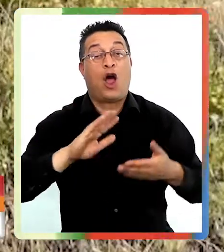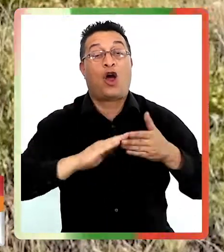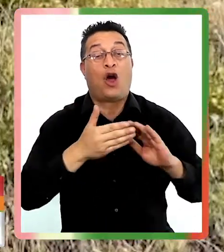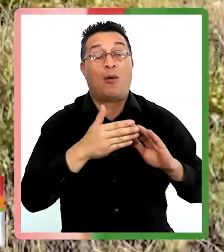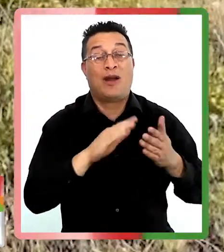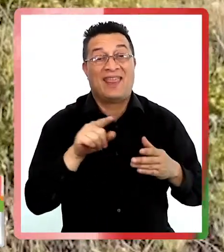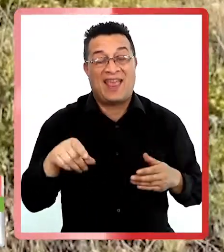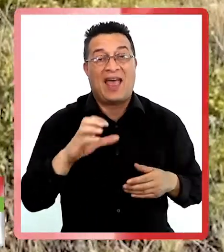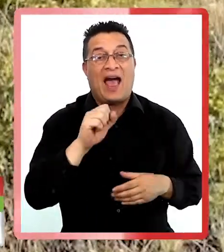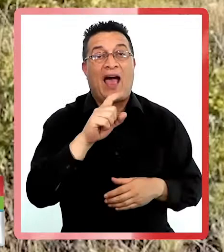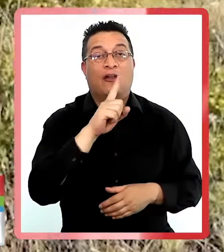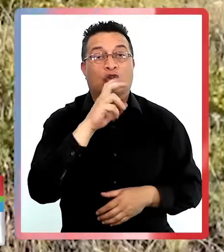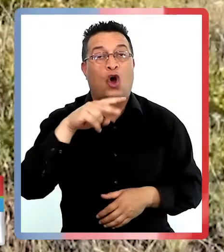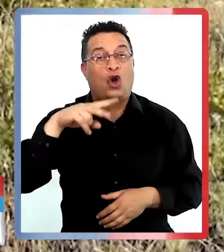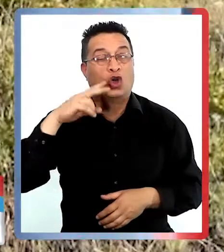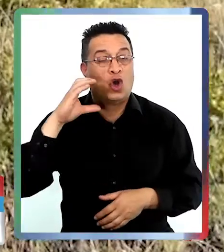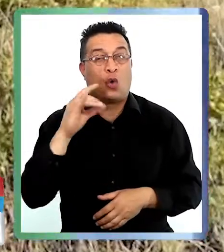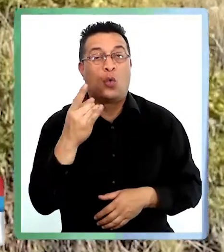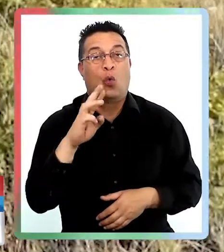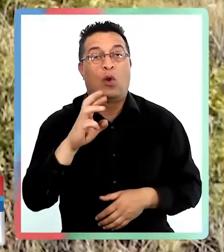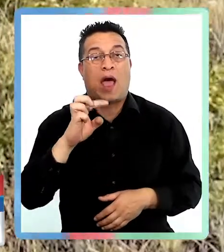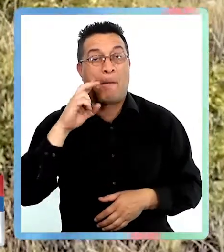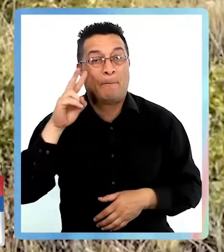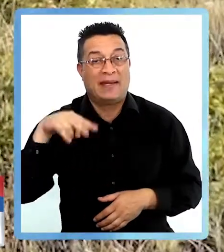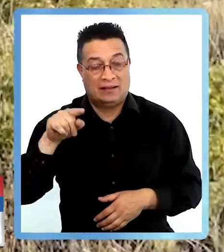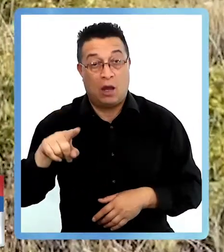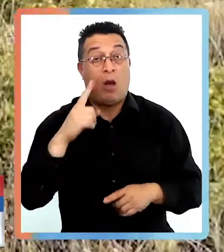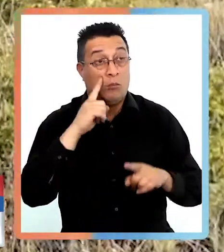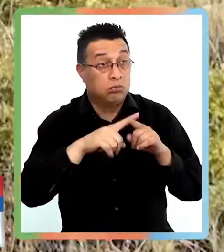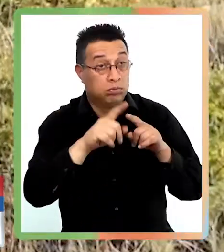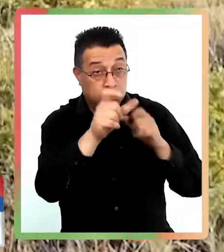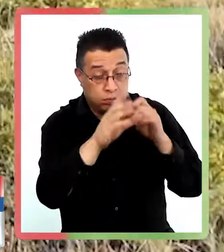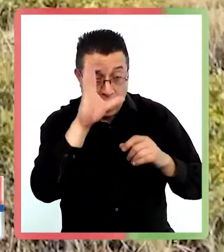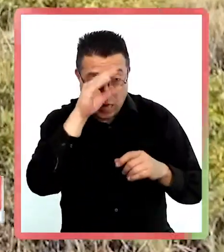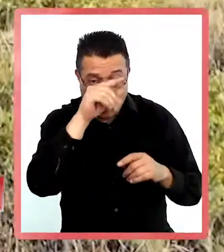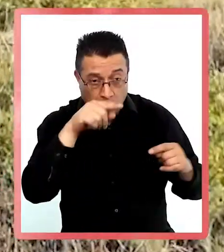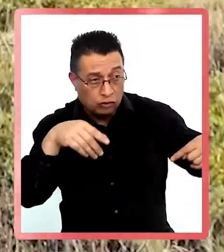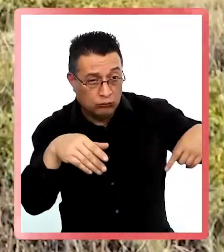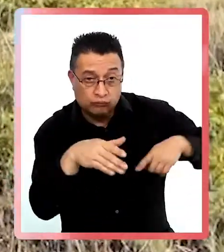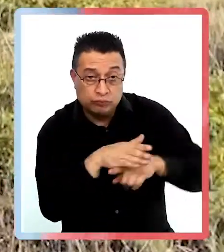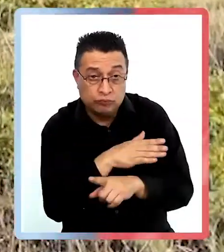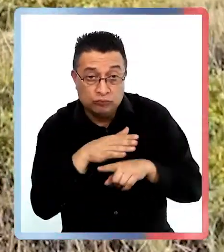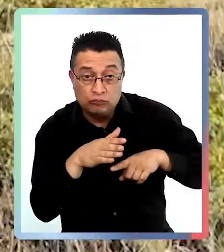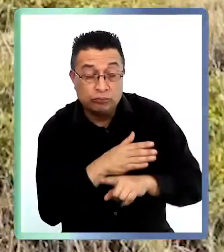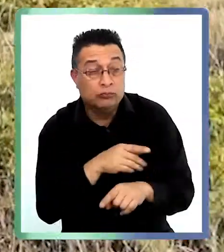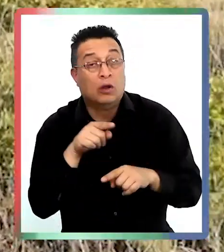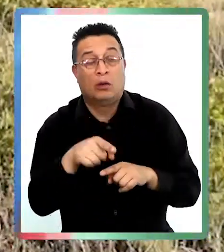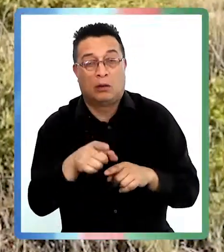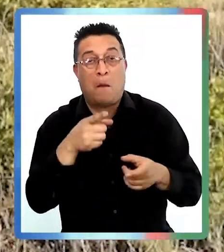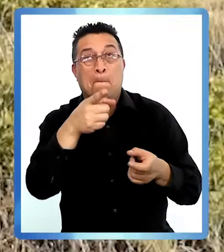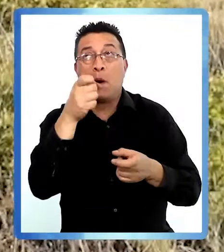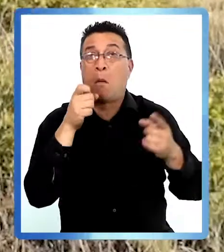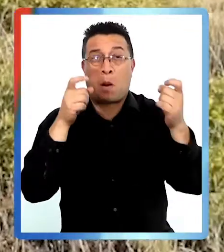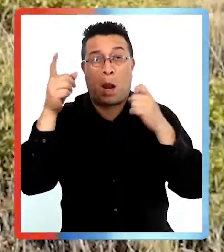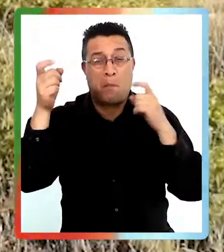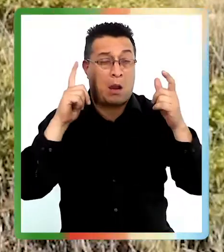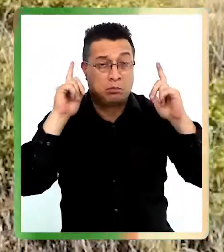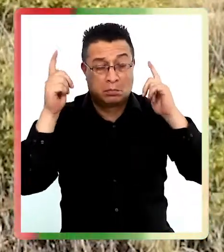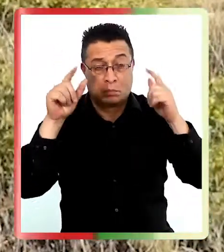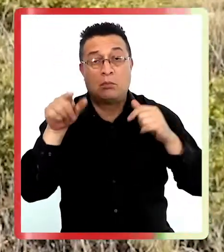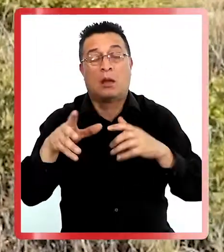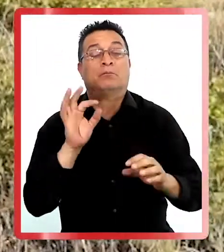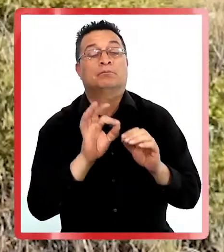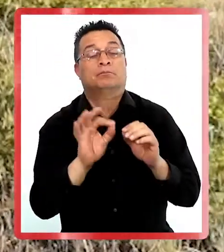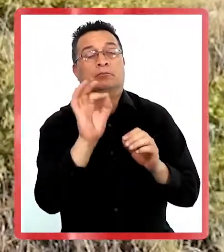en la comunidad Antonio Curapil, lugar donde sujetos desconocidos en horas de la noche ingresan efectuando disparos al aire